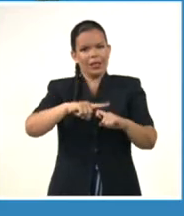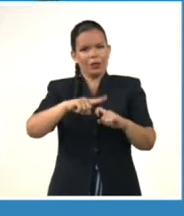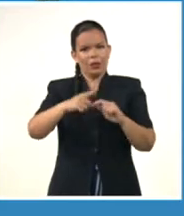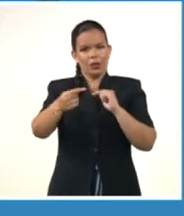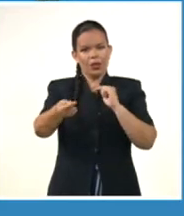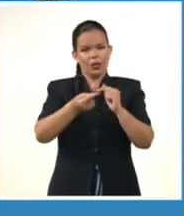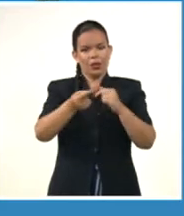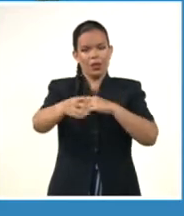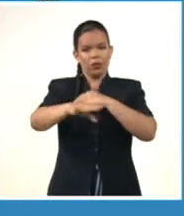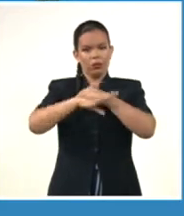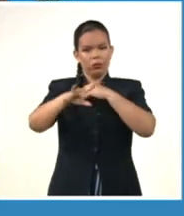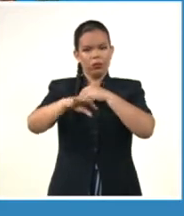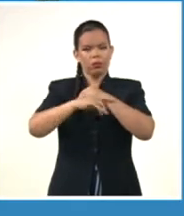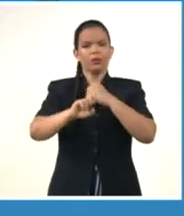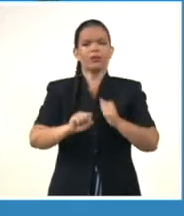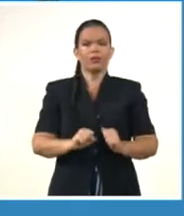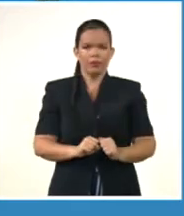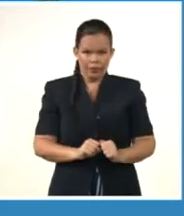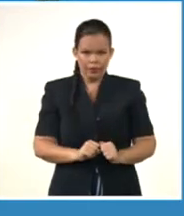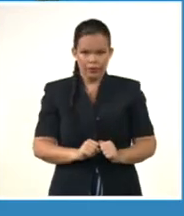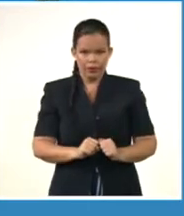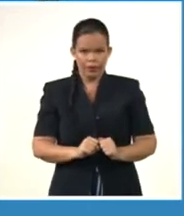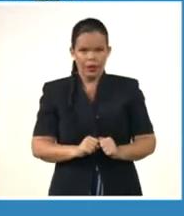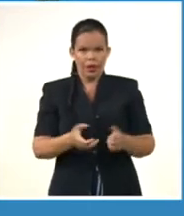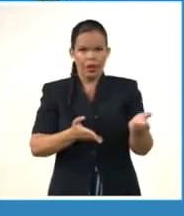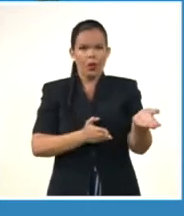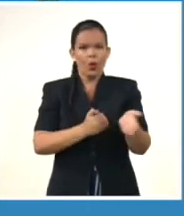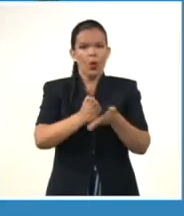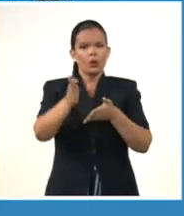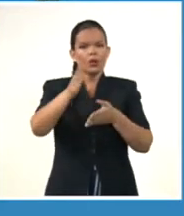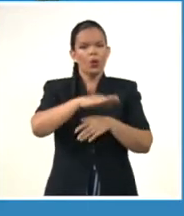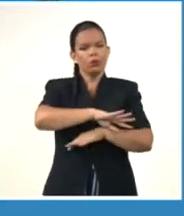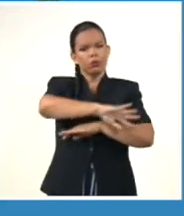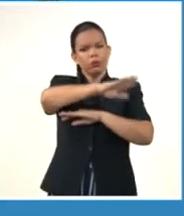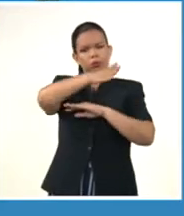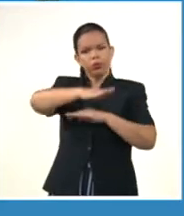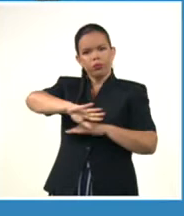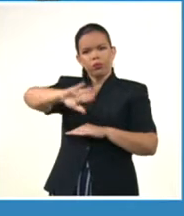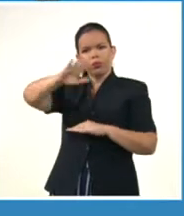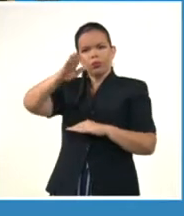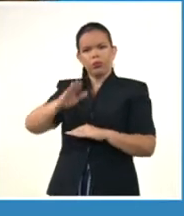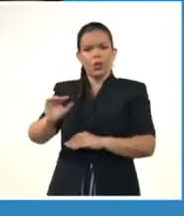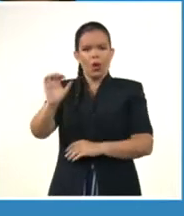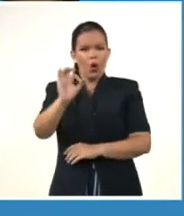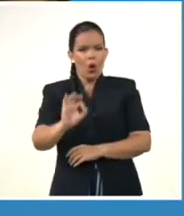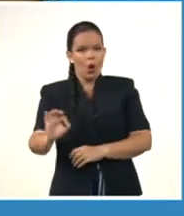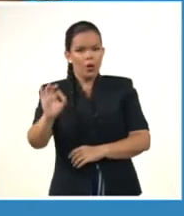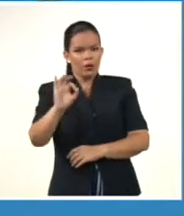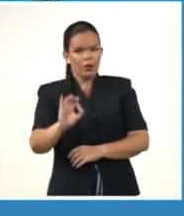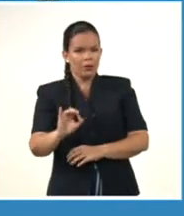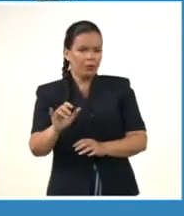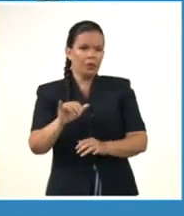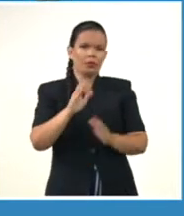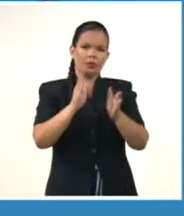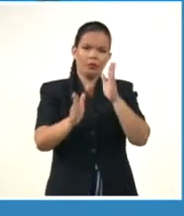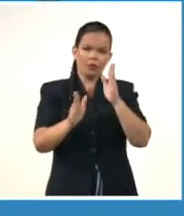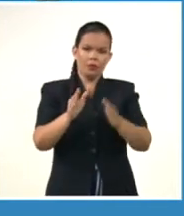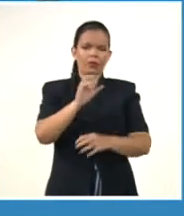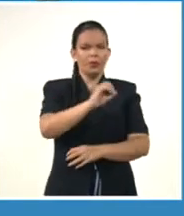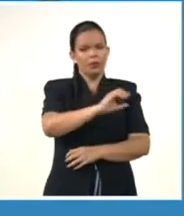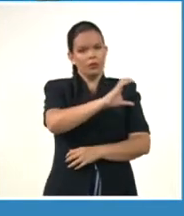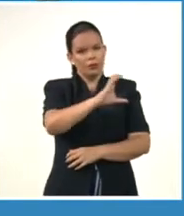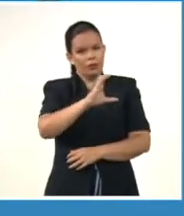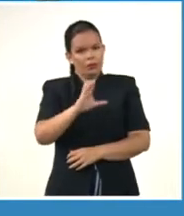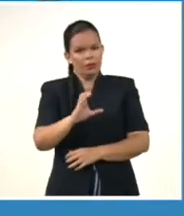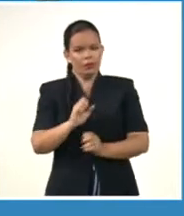incluso con rachas superiores. Por eso, continúan las marejadas en el norte oriental, oleaje en la costa norte central, también desde Punta de Maicía hasta Cabo Cruz